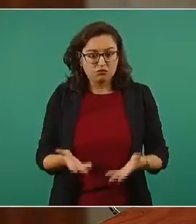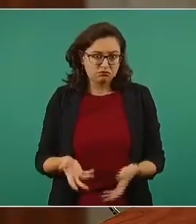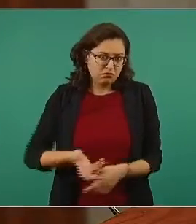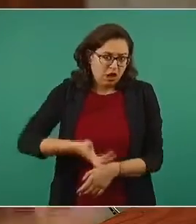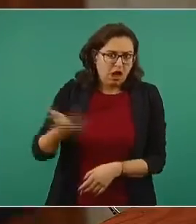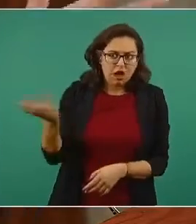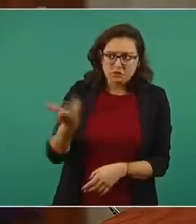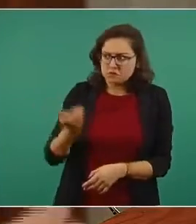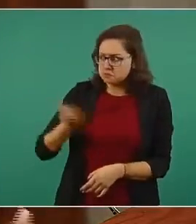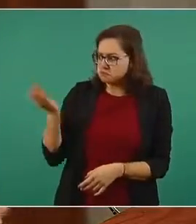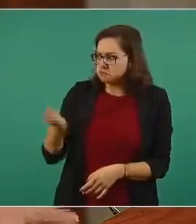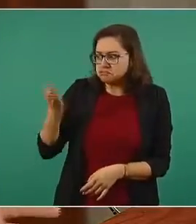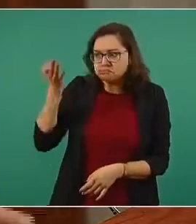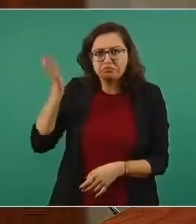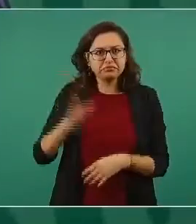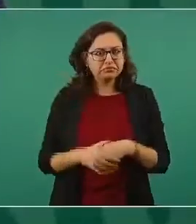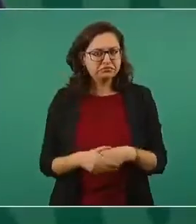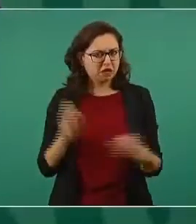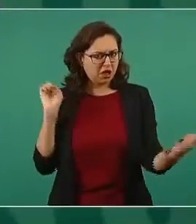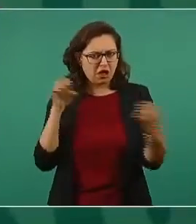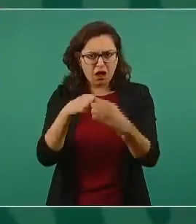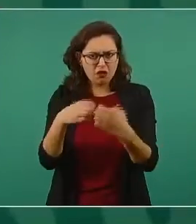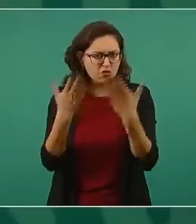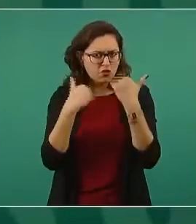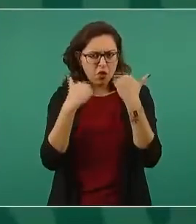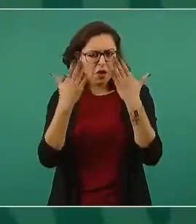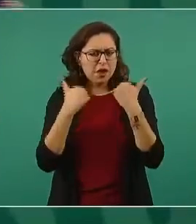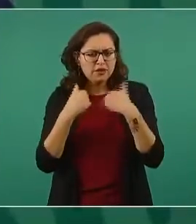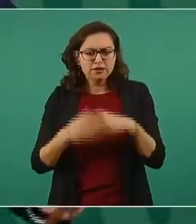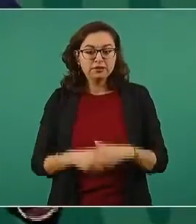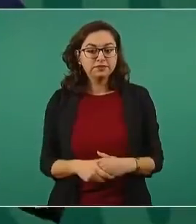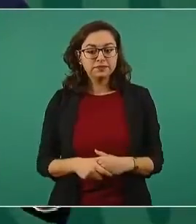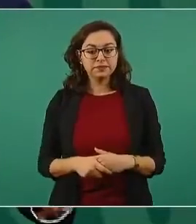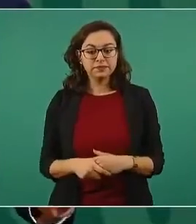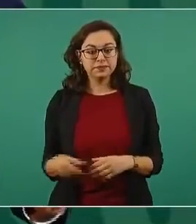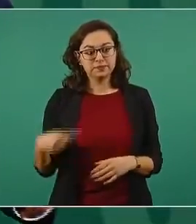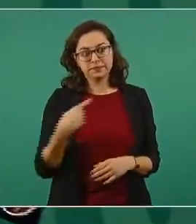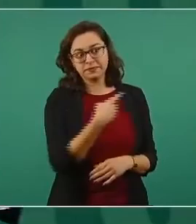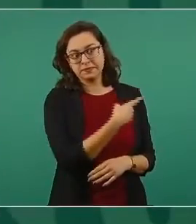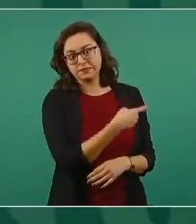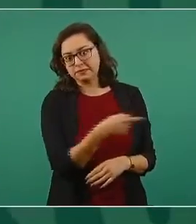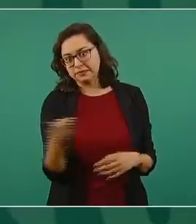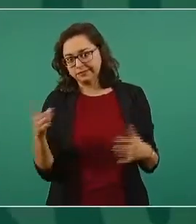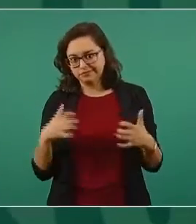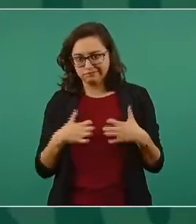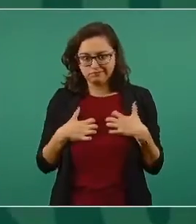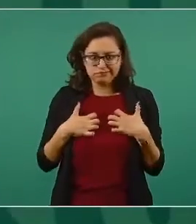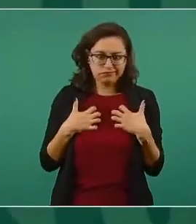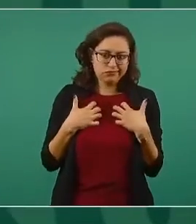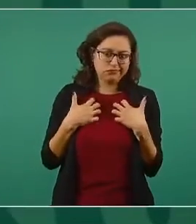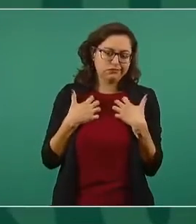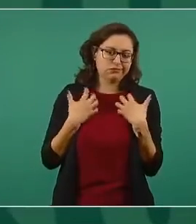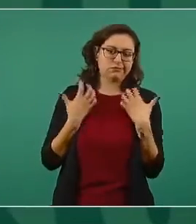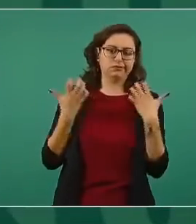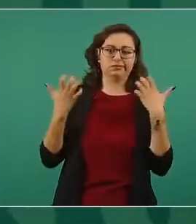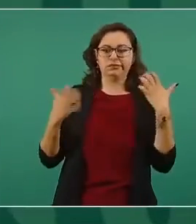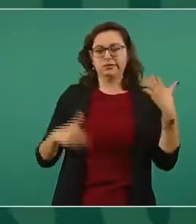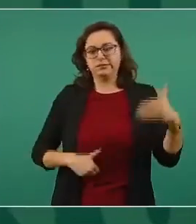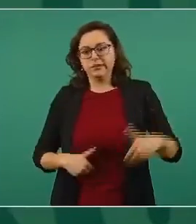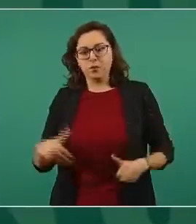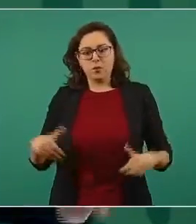Entonces, ellos están inconformes porque